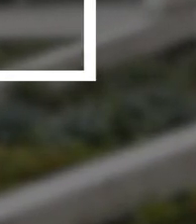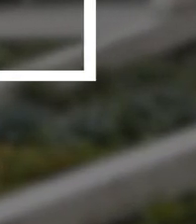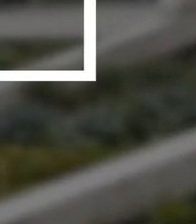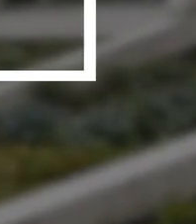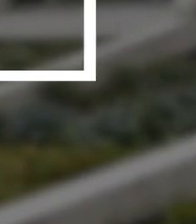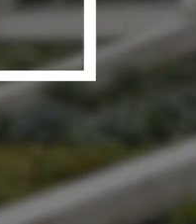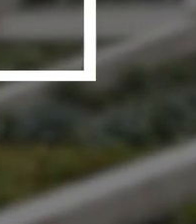Cieren.